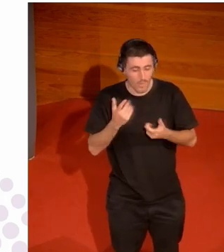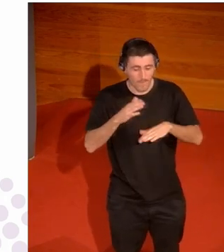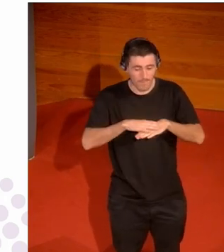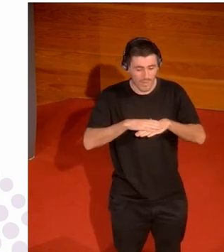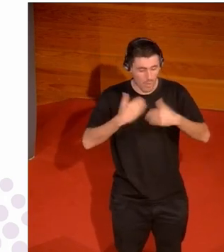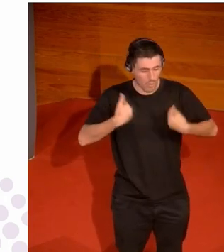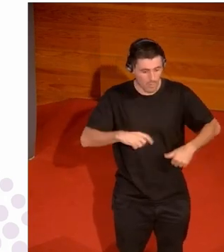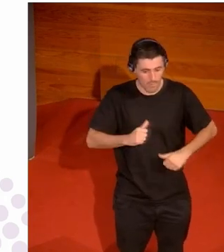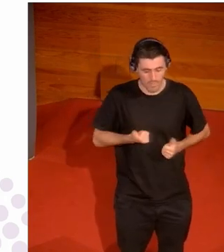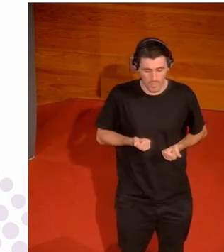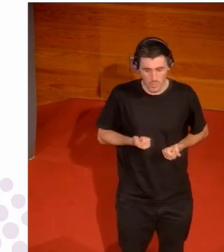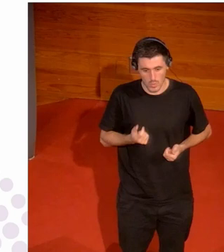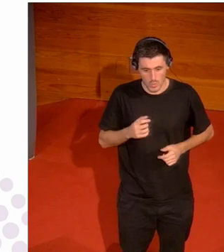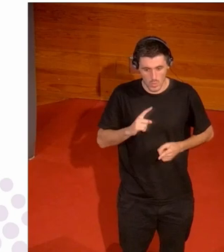variar